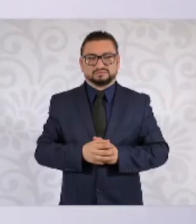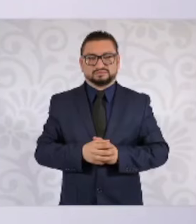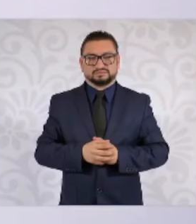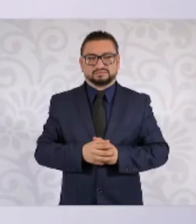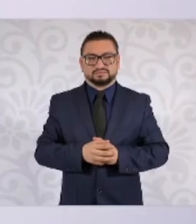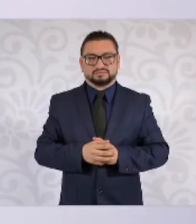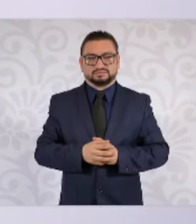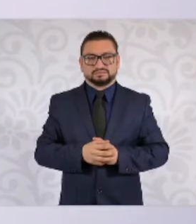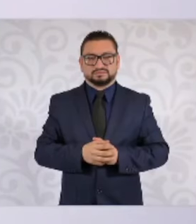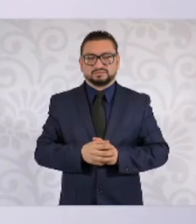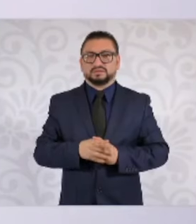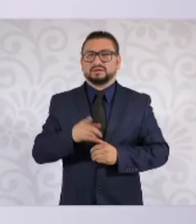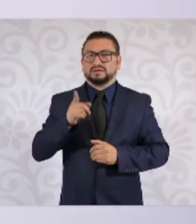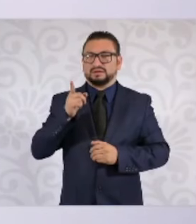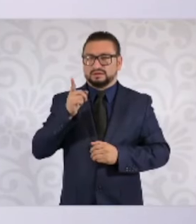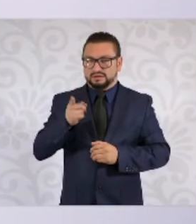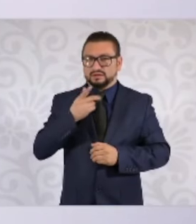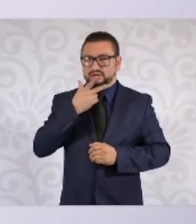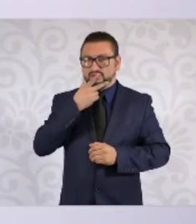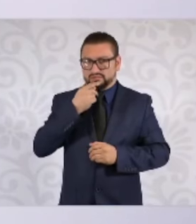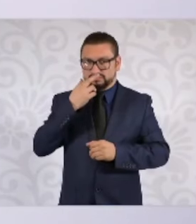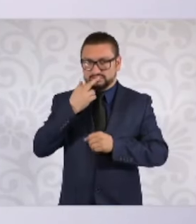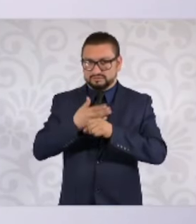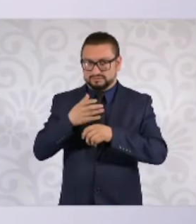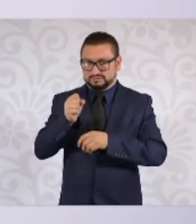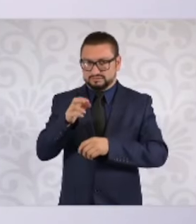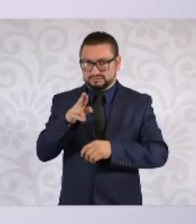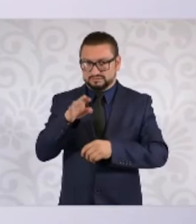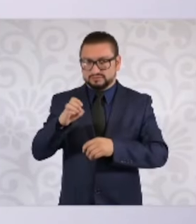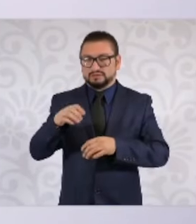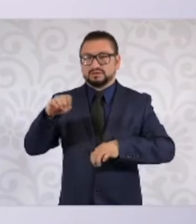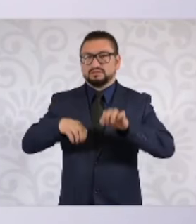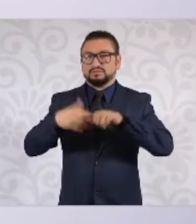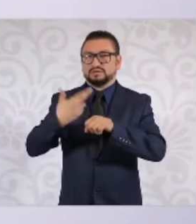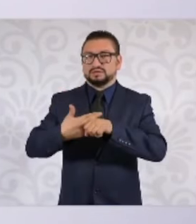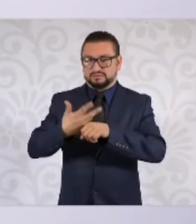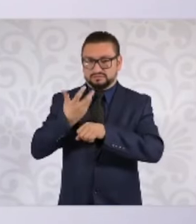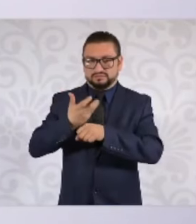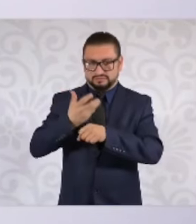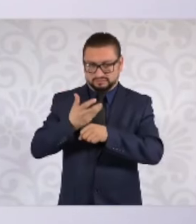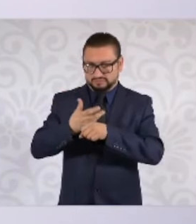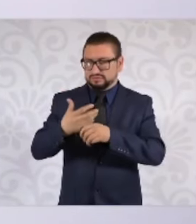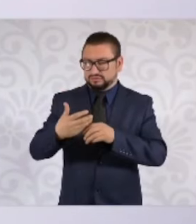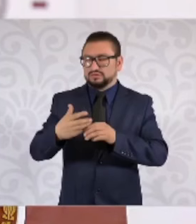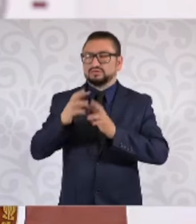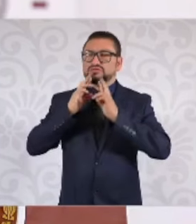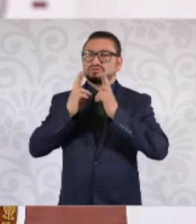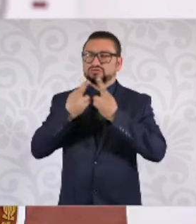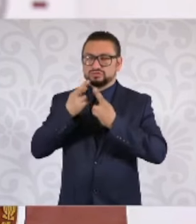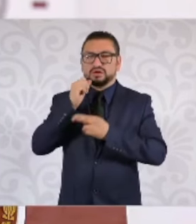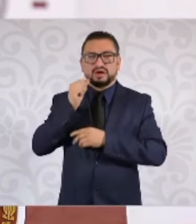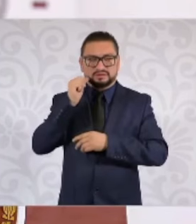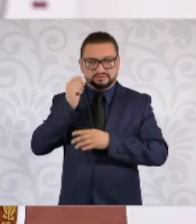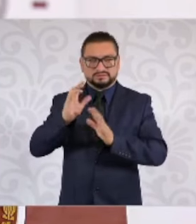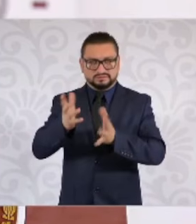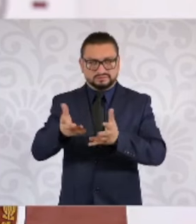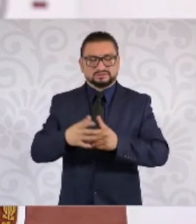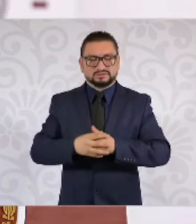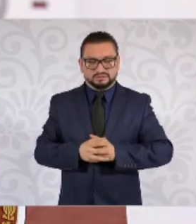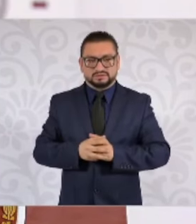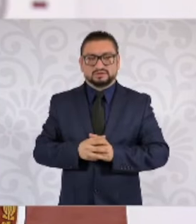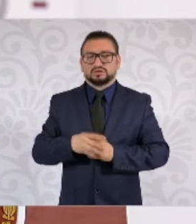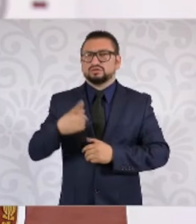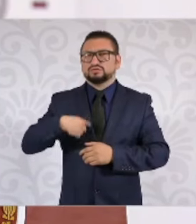El canciller se reunió ayer con el embajador de Estados Unidos, con Ken Salazar. Nosotros tenemos